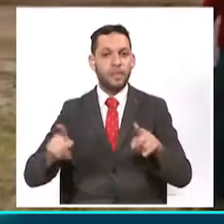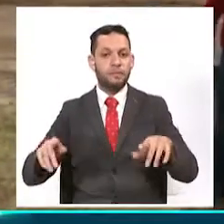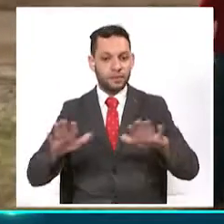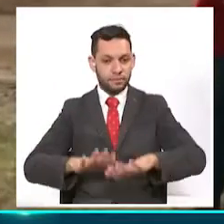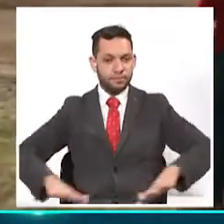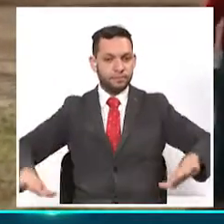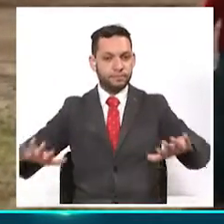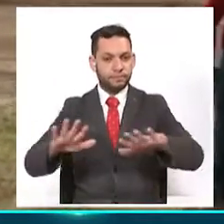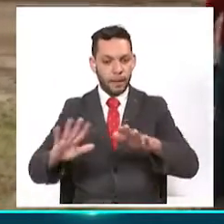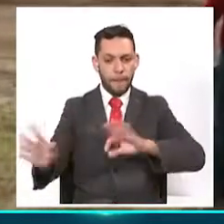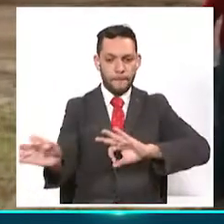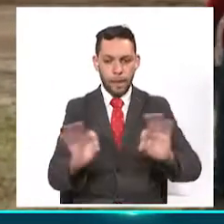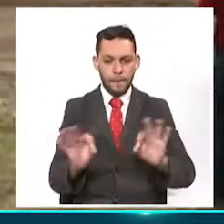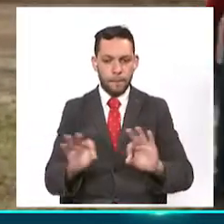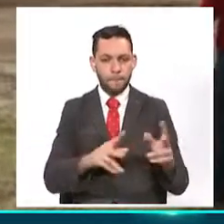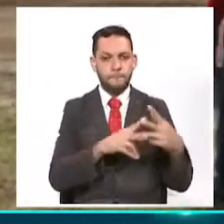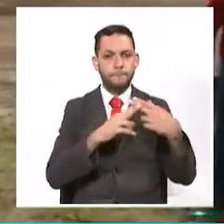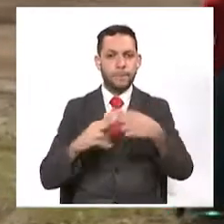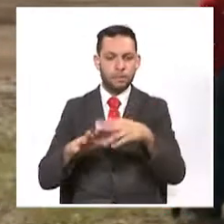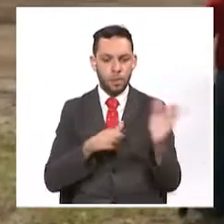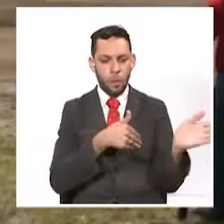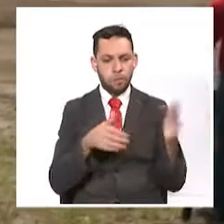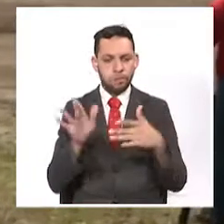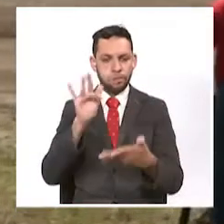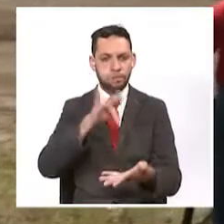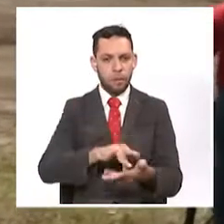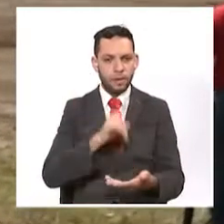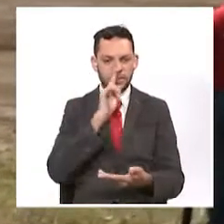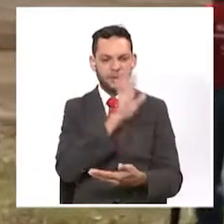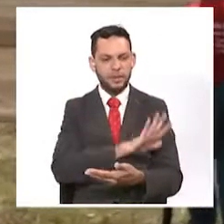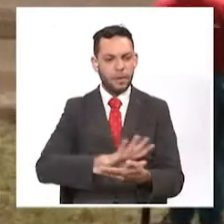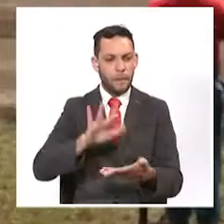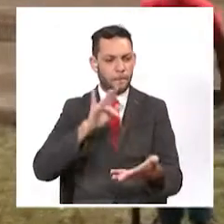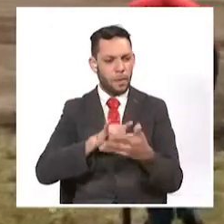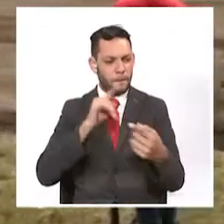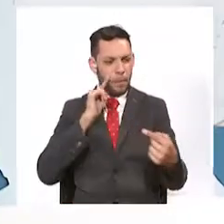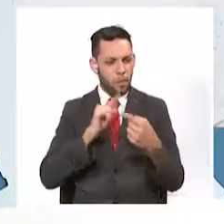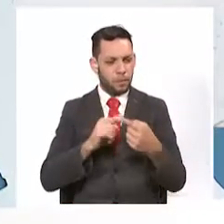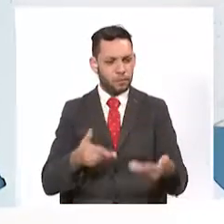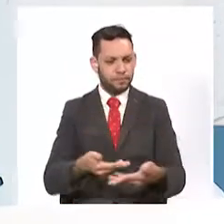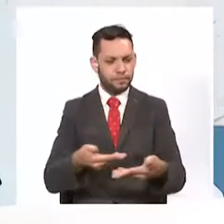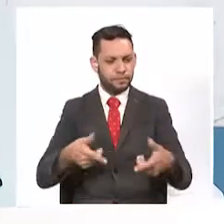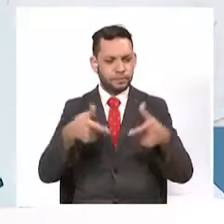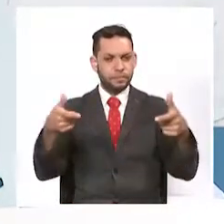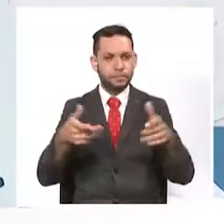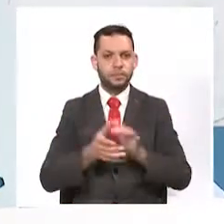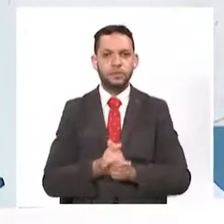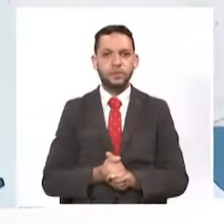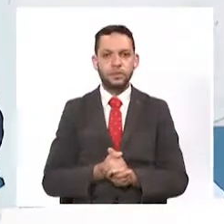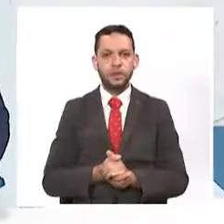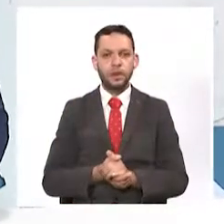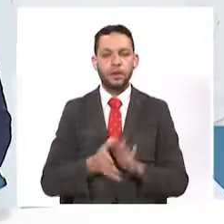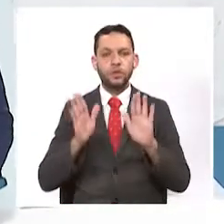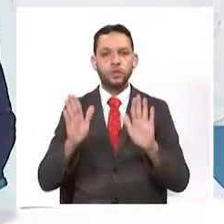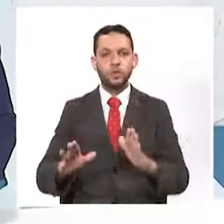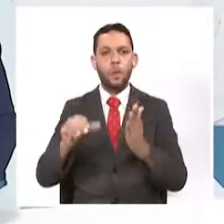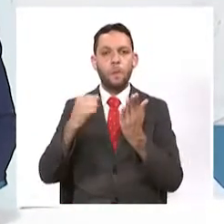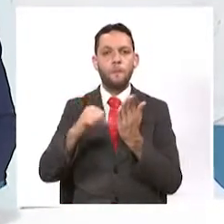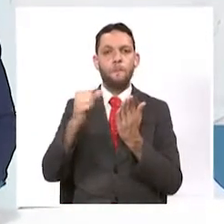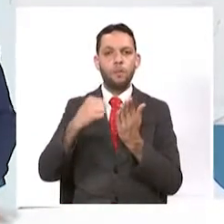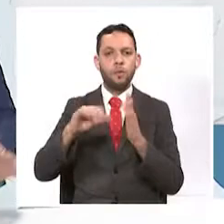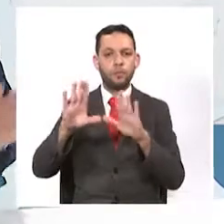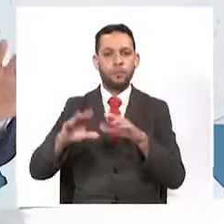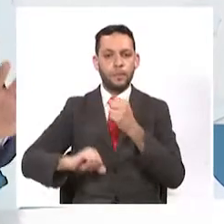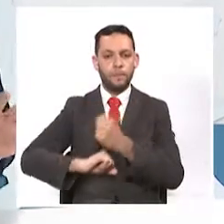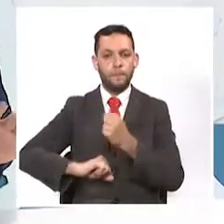ciudad y esperan que los Juegos Nacionales sean un punto de partida para lograr este objetivo. El programa deportista apoyado